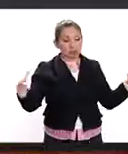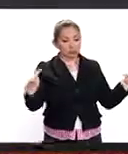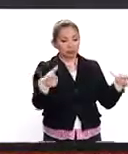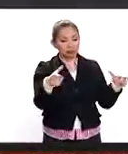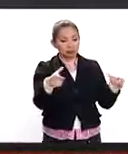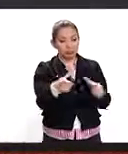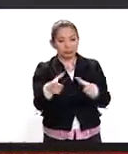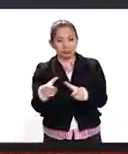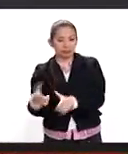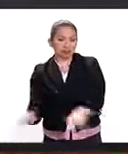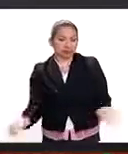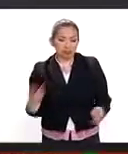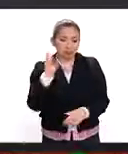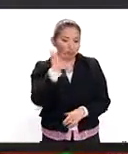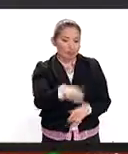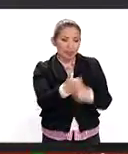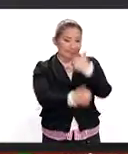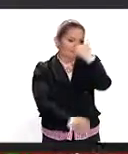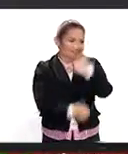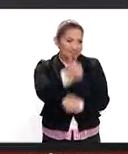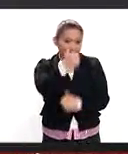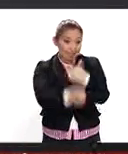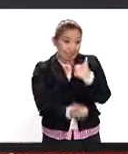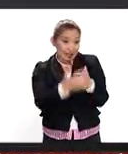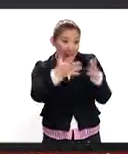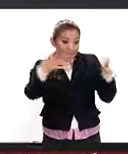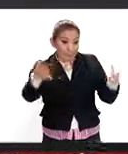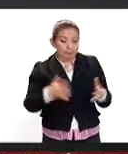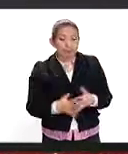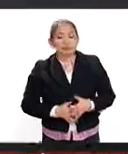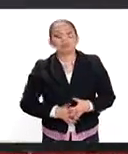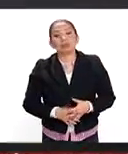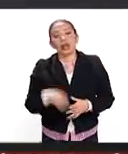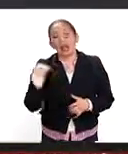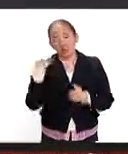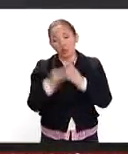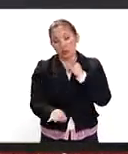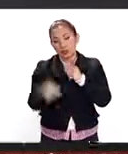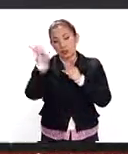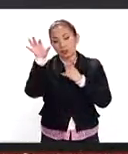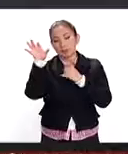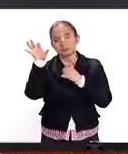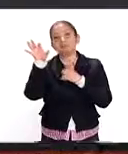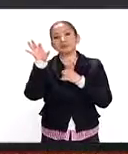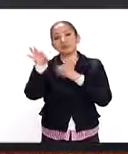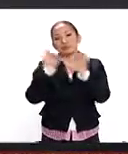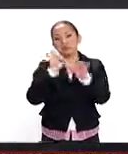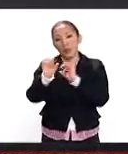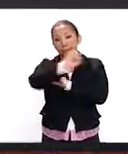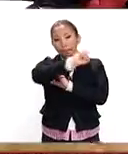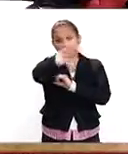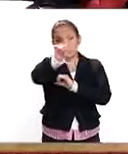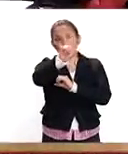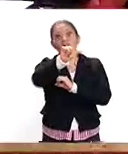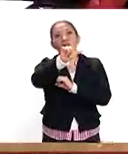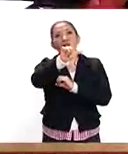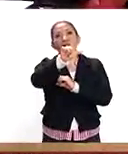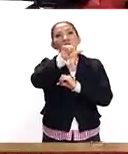se van reduciendo, pues bueno, es una competencia bastante amplia y al final, en nivel profesional,